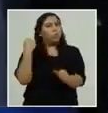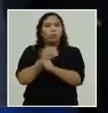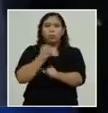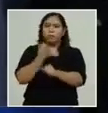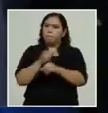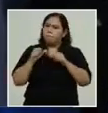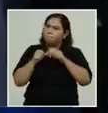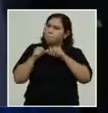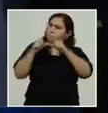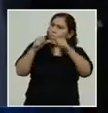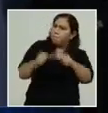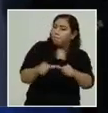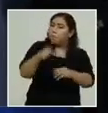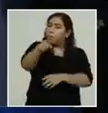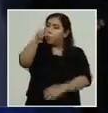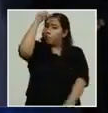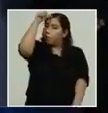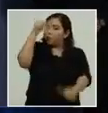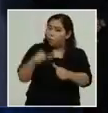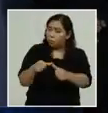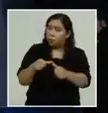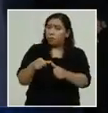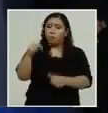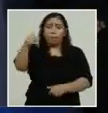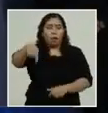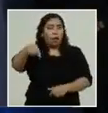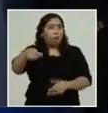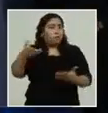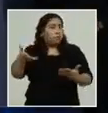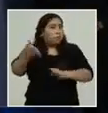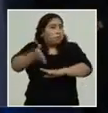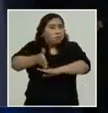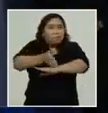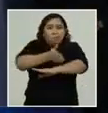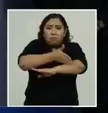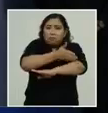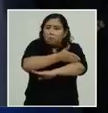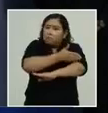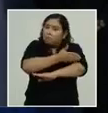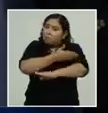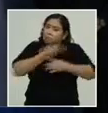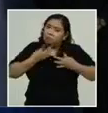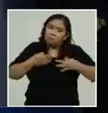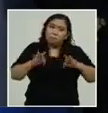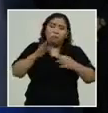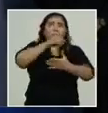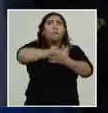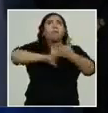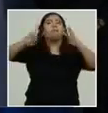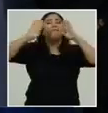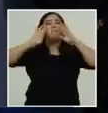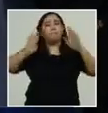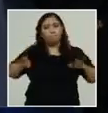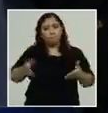todos tenemos que seguir adelante para el bien de nuestro país que Dios nos bendiga